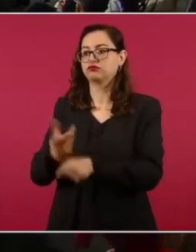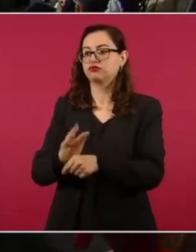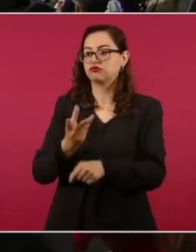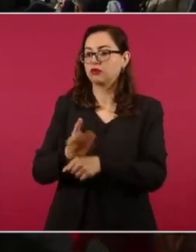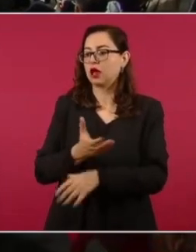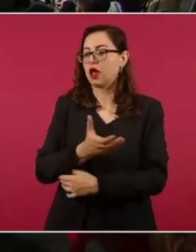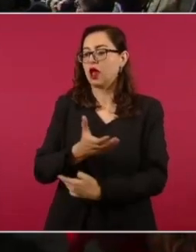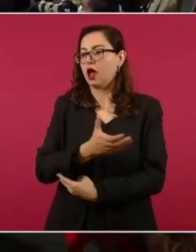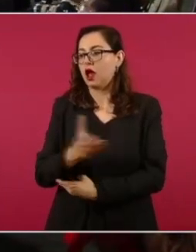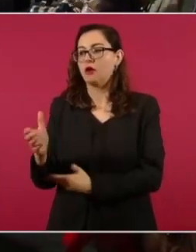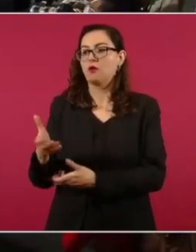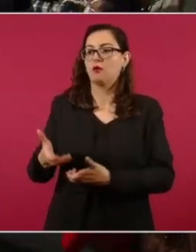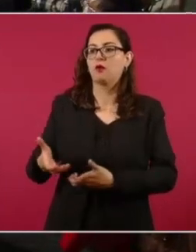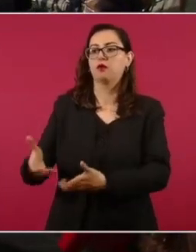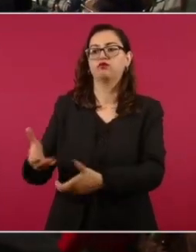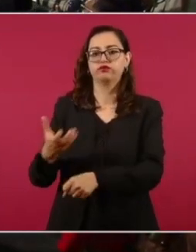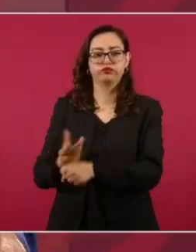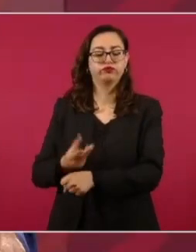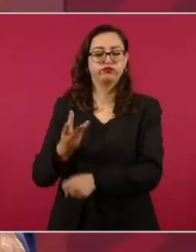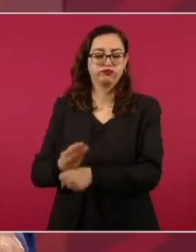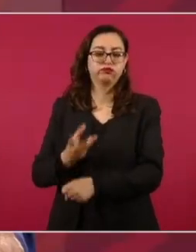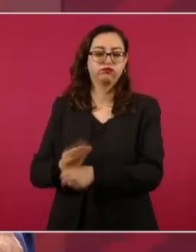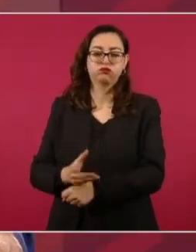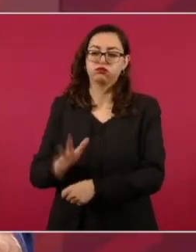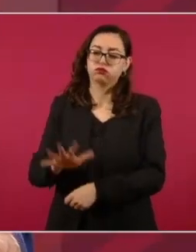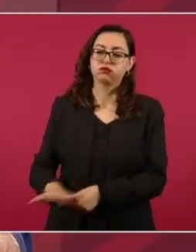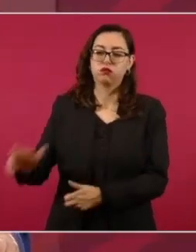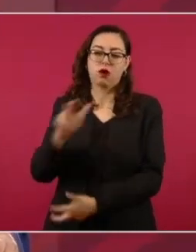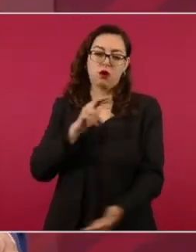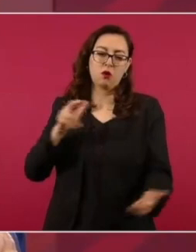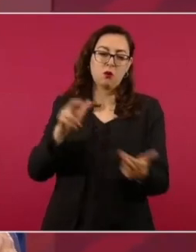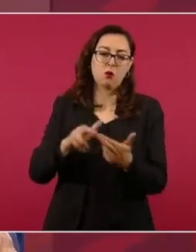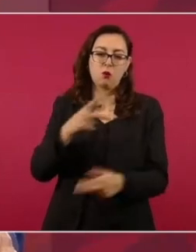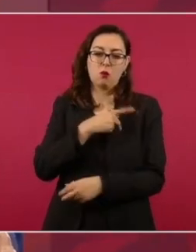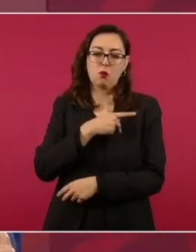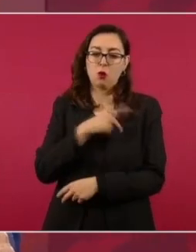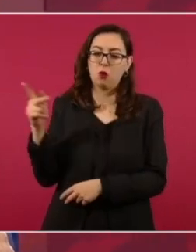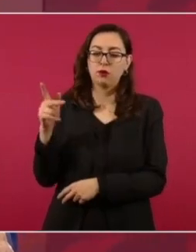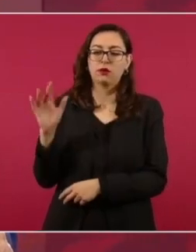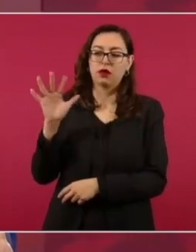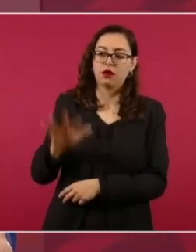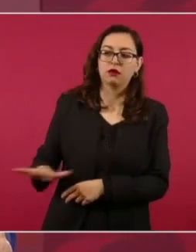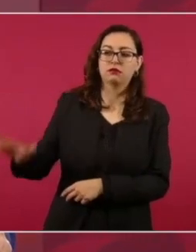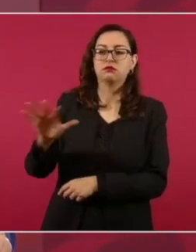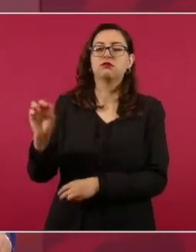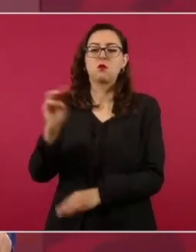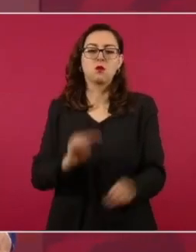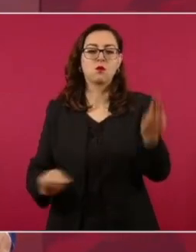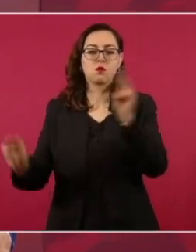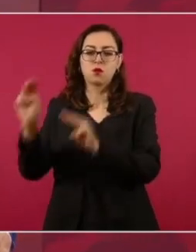en una de las regiones más pobres de México, la montaña de Guerrero.